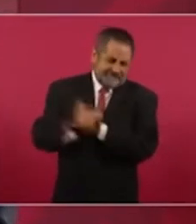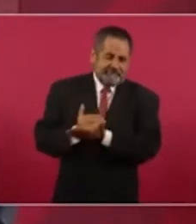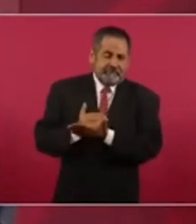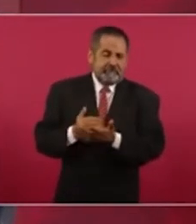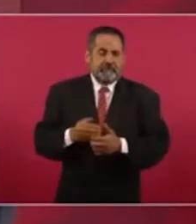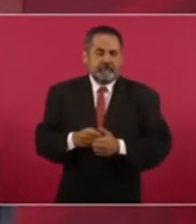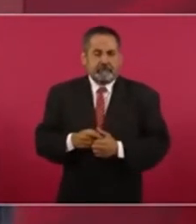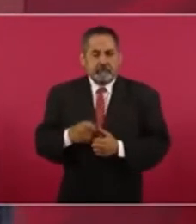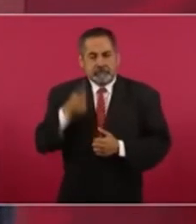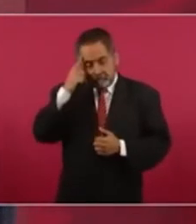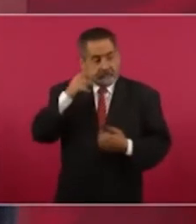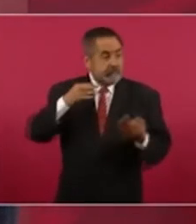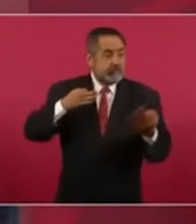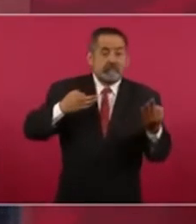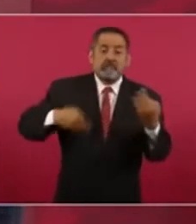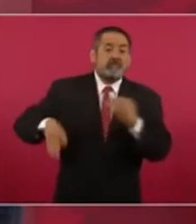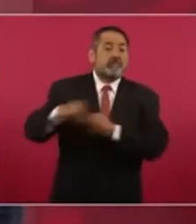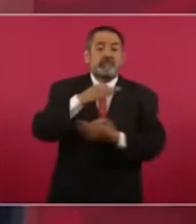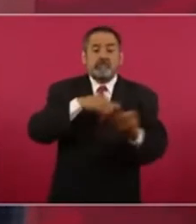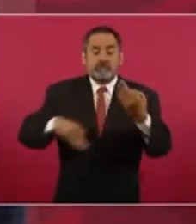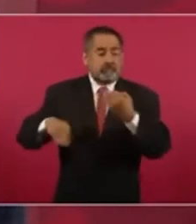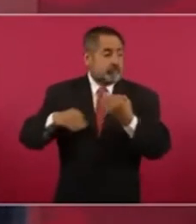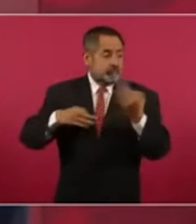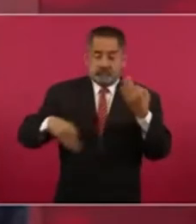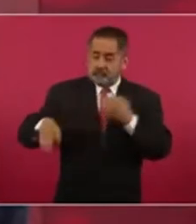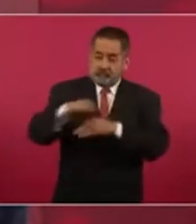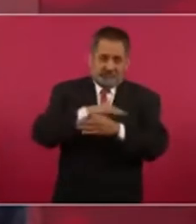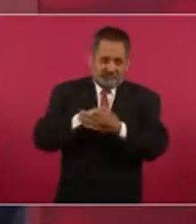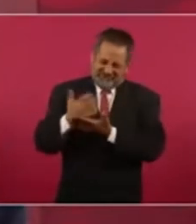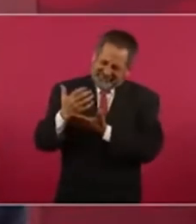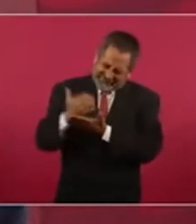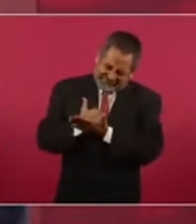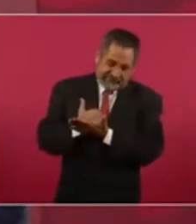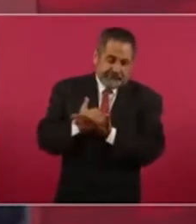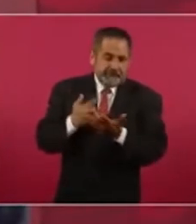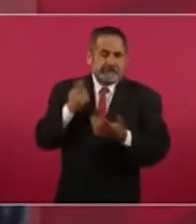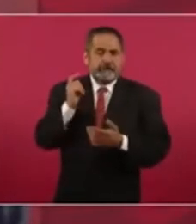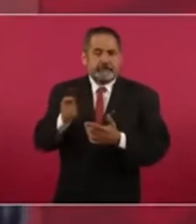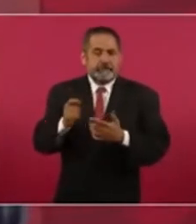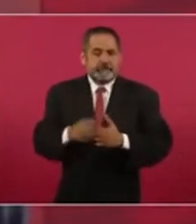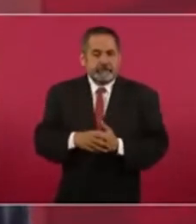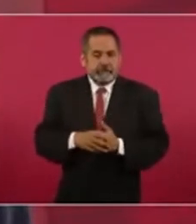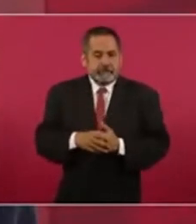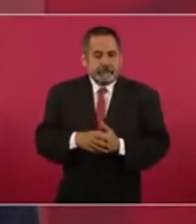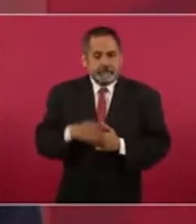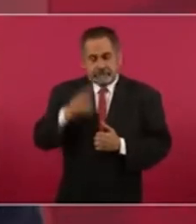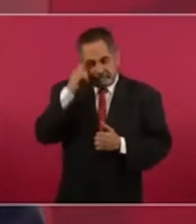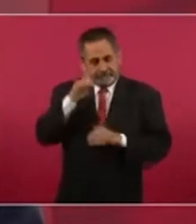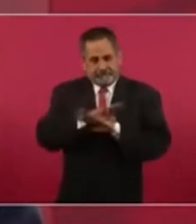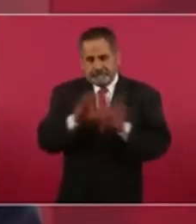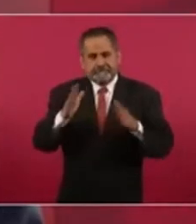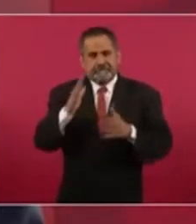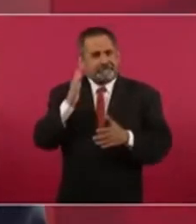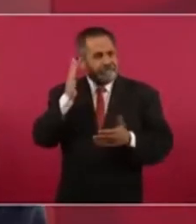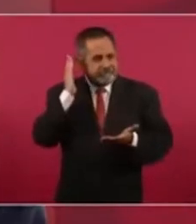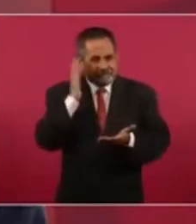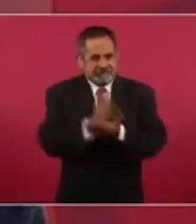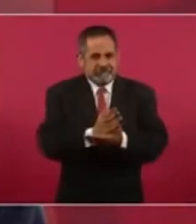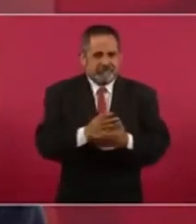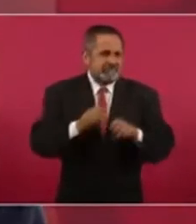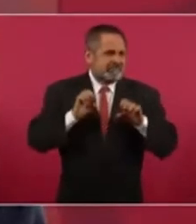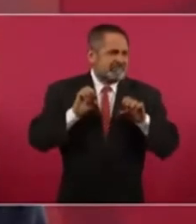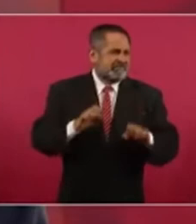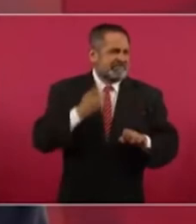para todos todos o sea que se acaben por completo los